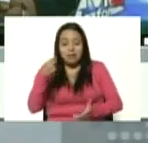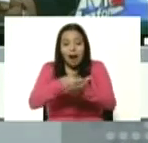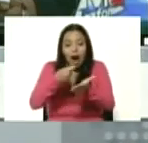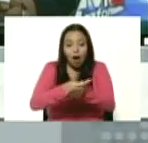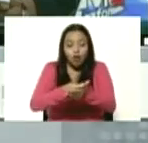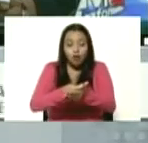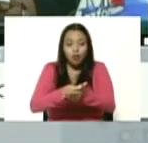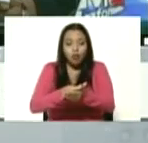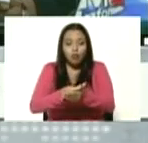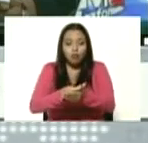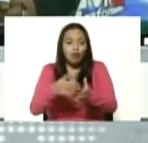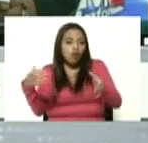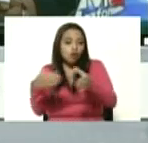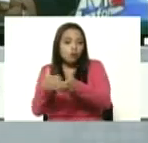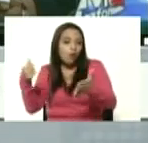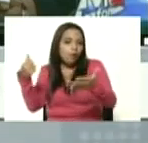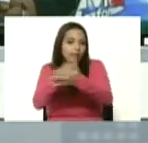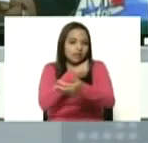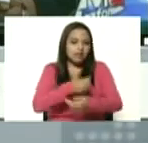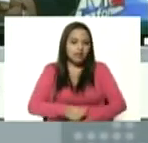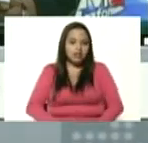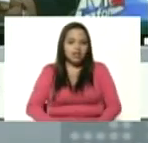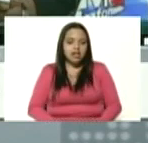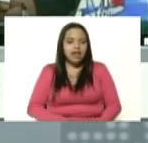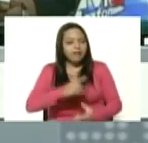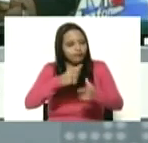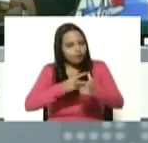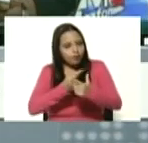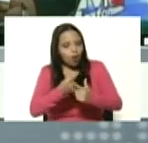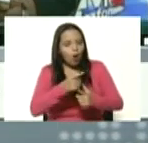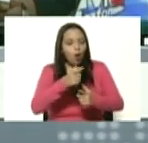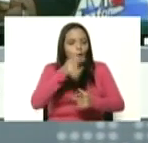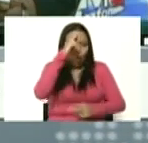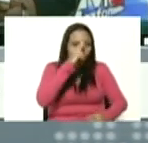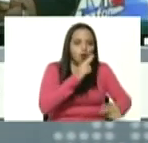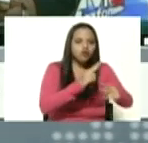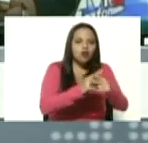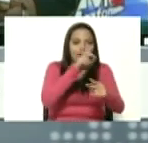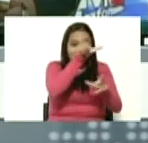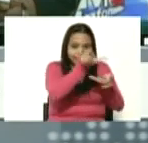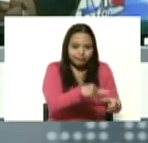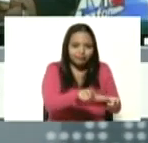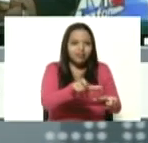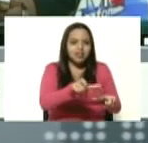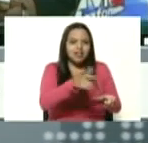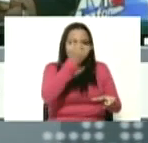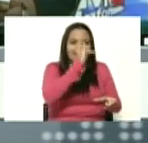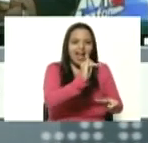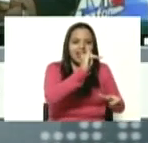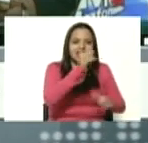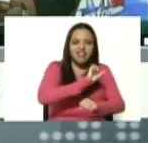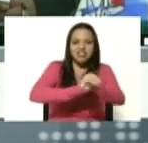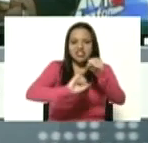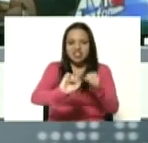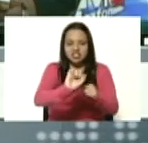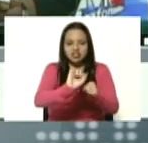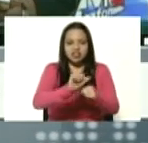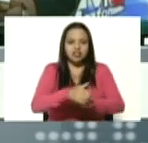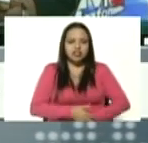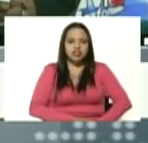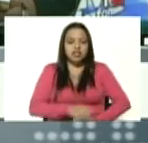a este hermano a este querido compañero edgar márquez